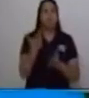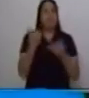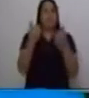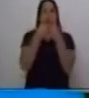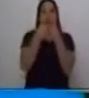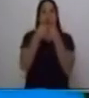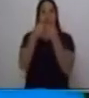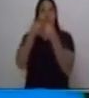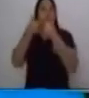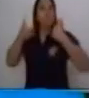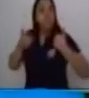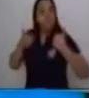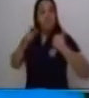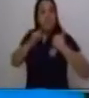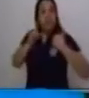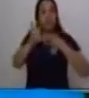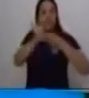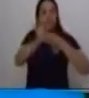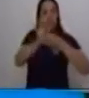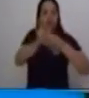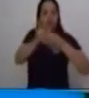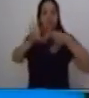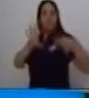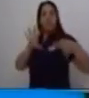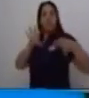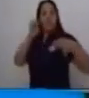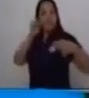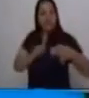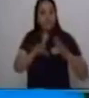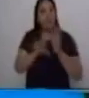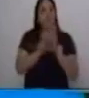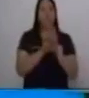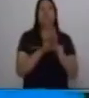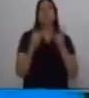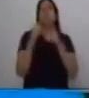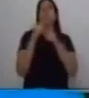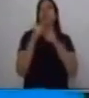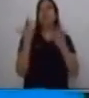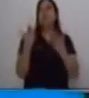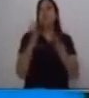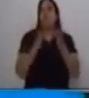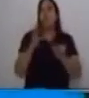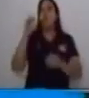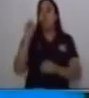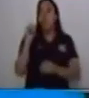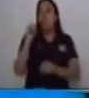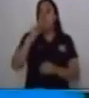excluye lo que dice la primera y utiliza las palabras o u o bien